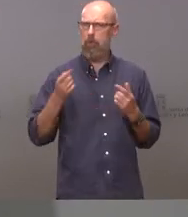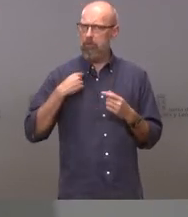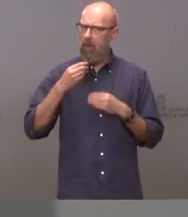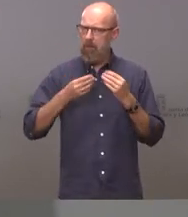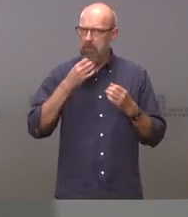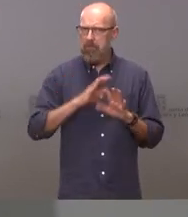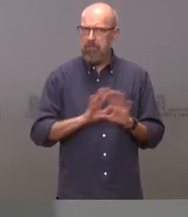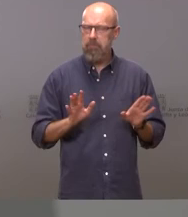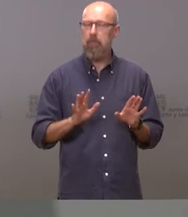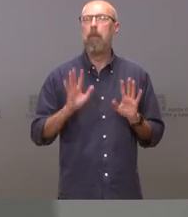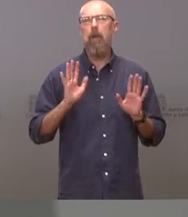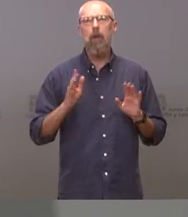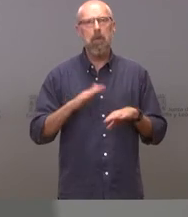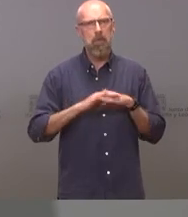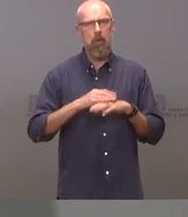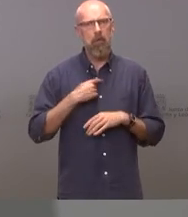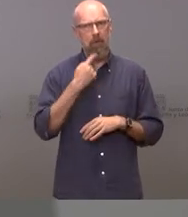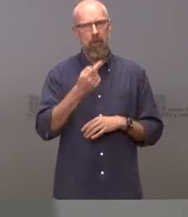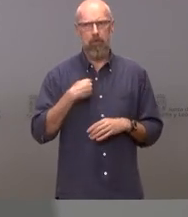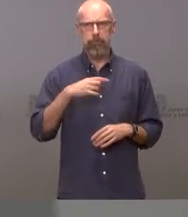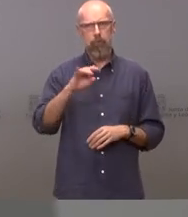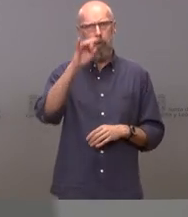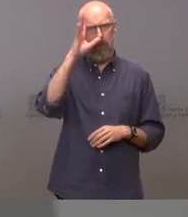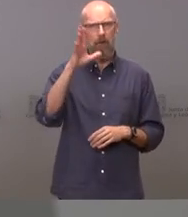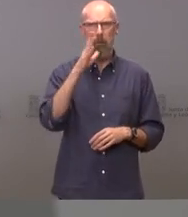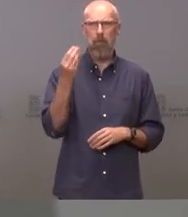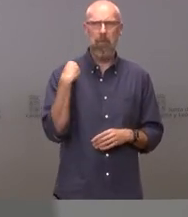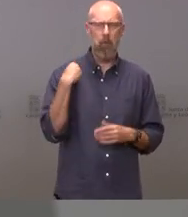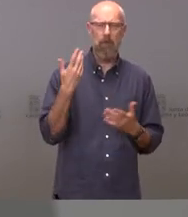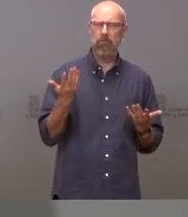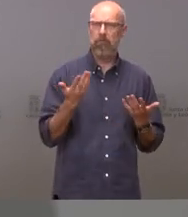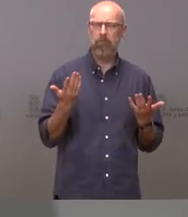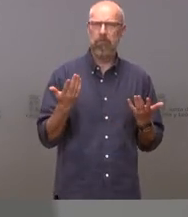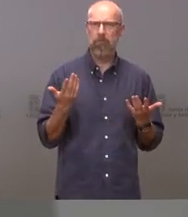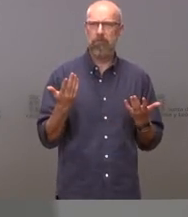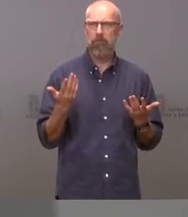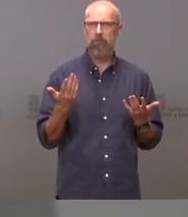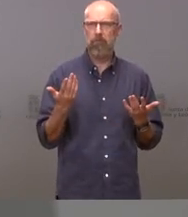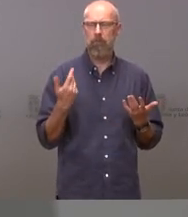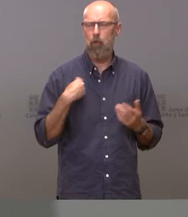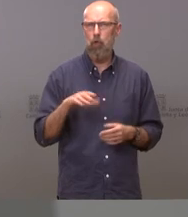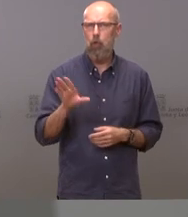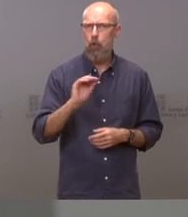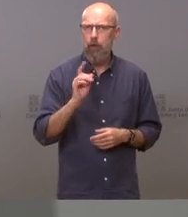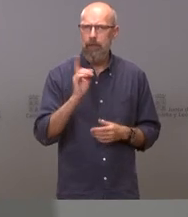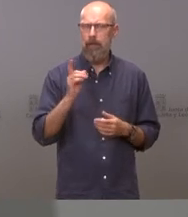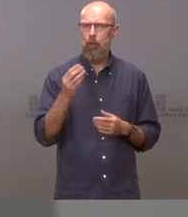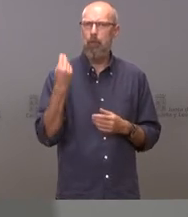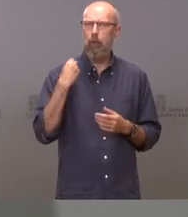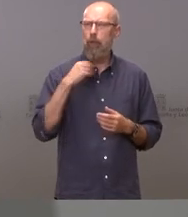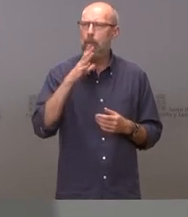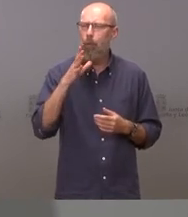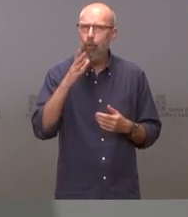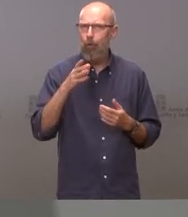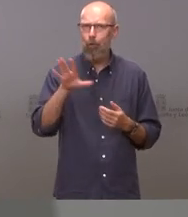que le manifieste mi sorpresa porque de verdad no acabo de entender el sentido de la pregunta